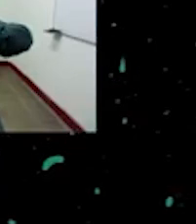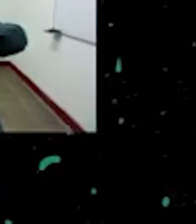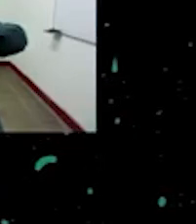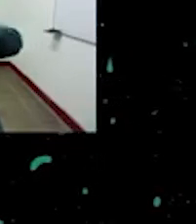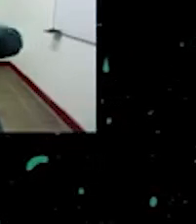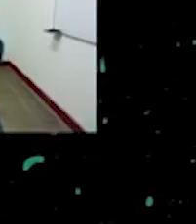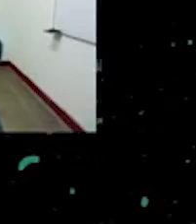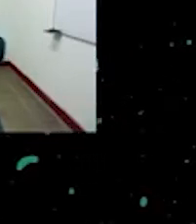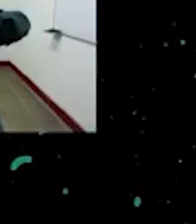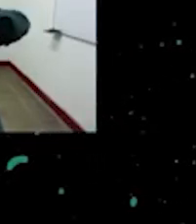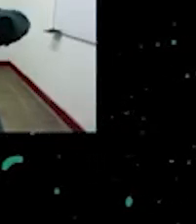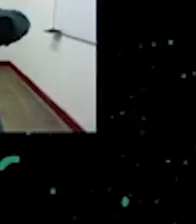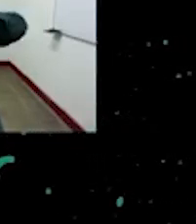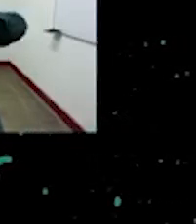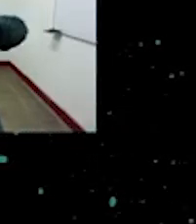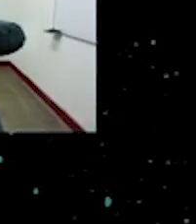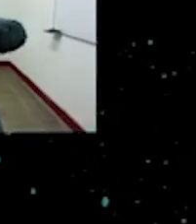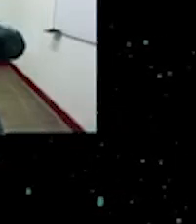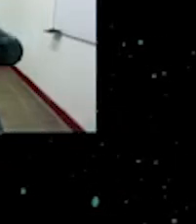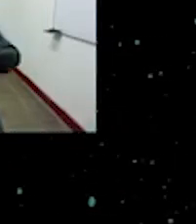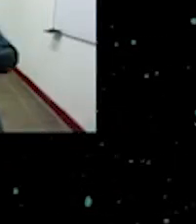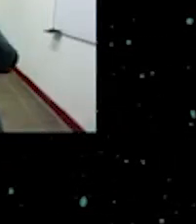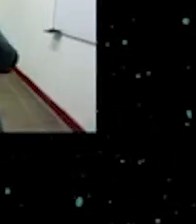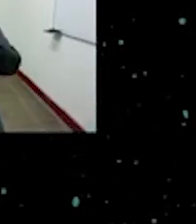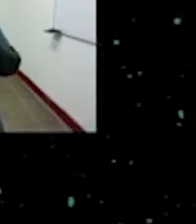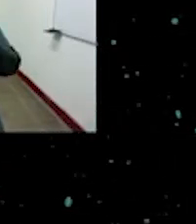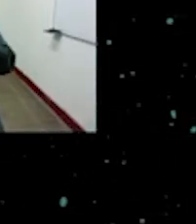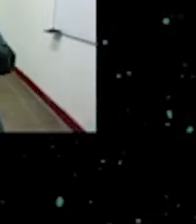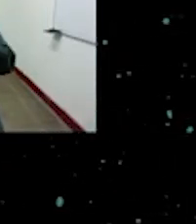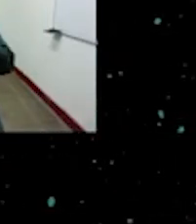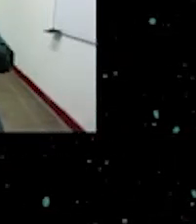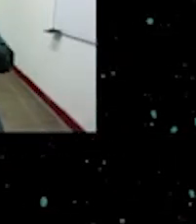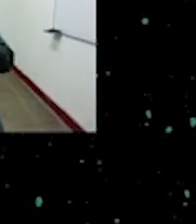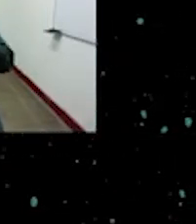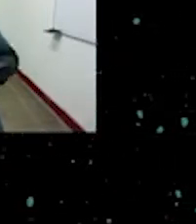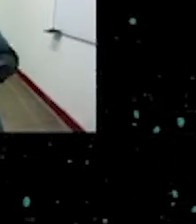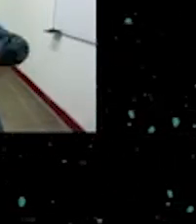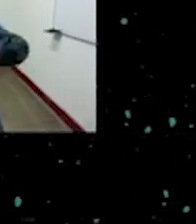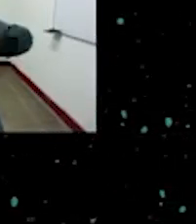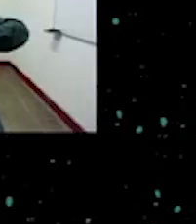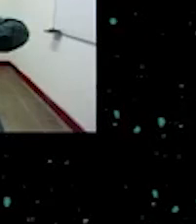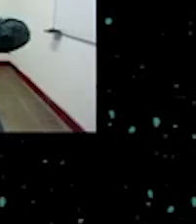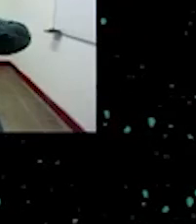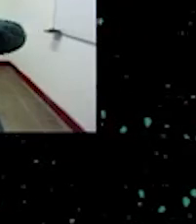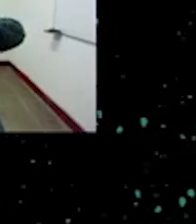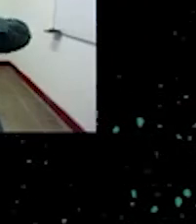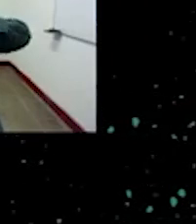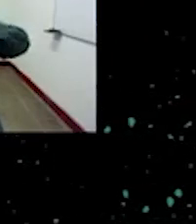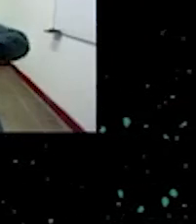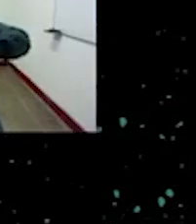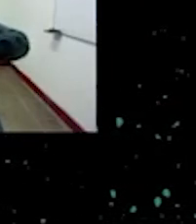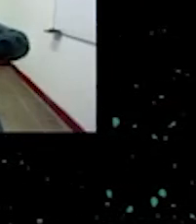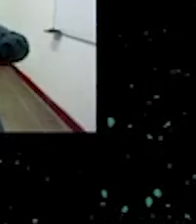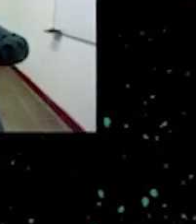eh mejor dicho con esa traída o o esclavización de de africanos que que